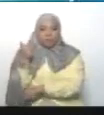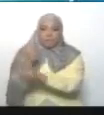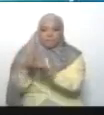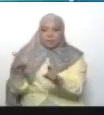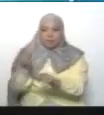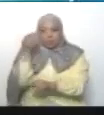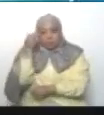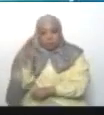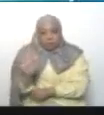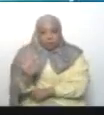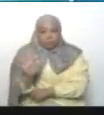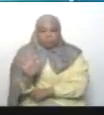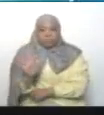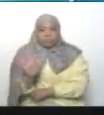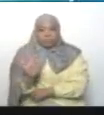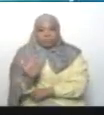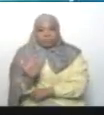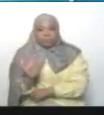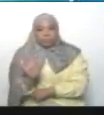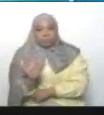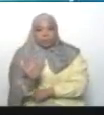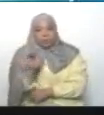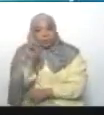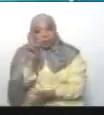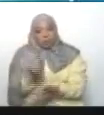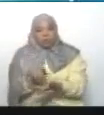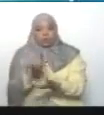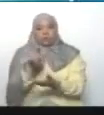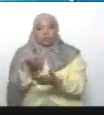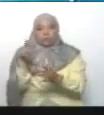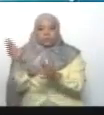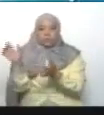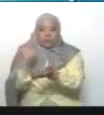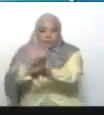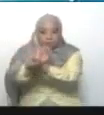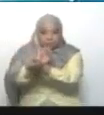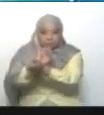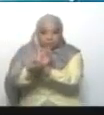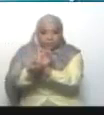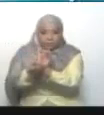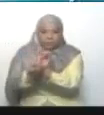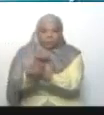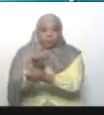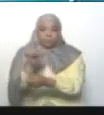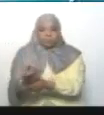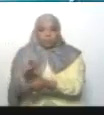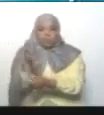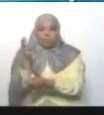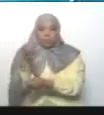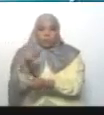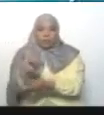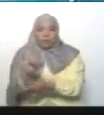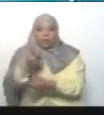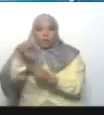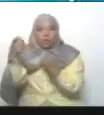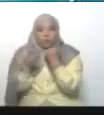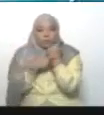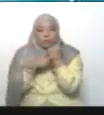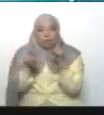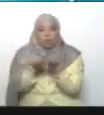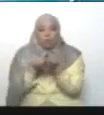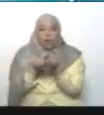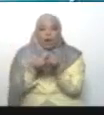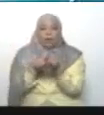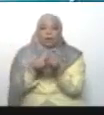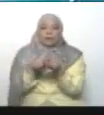Casualidades de la vida. Que el prófugo de la justicia, el vampiro de Madrid, Antonio Ledesma,